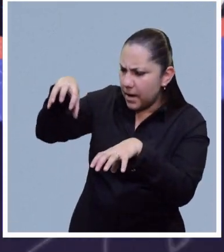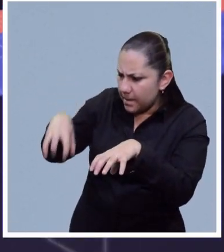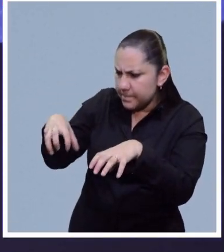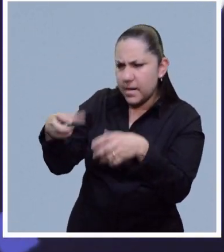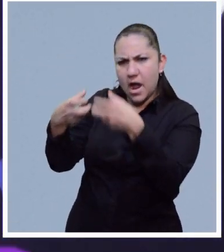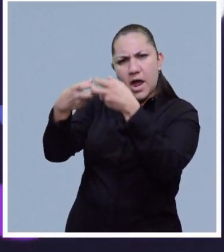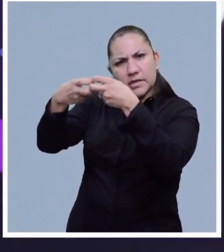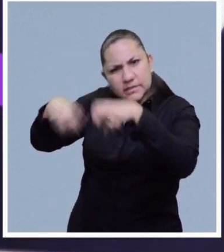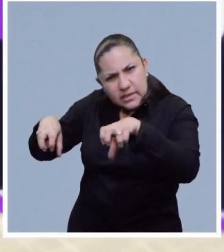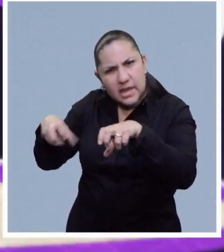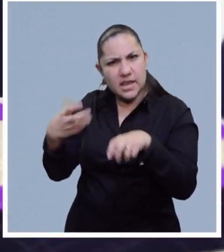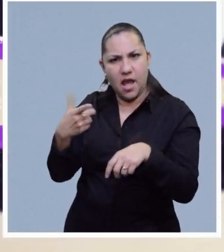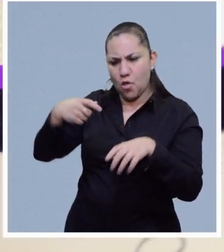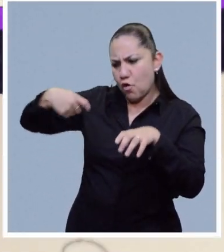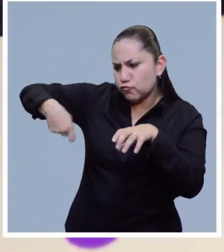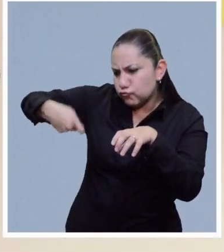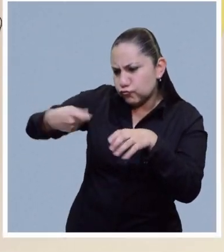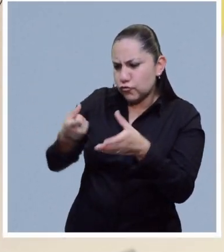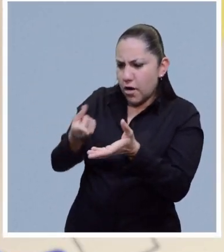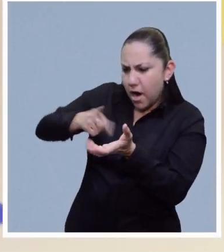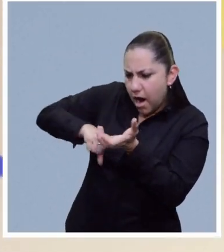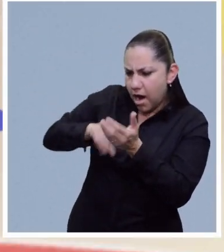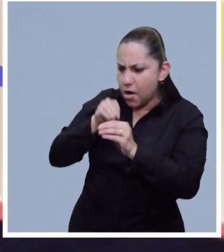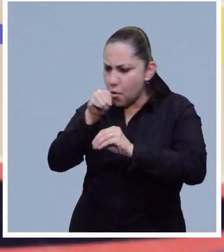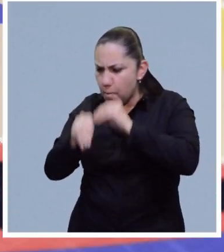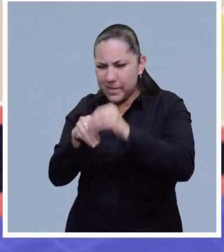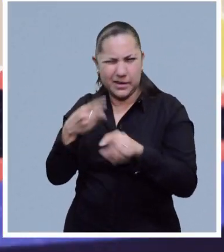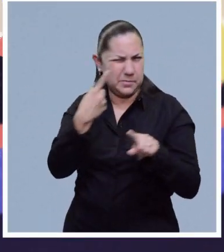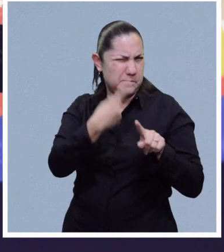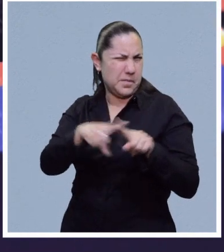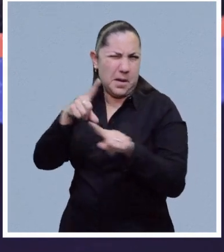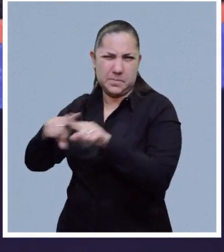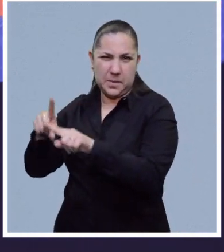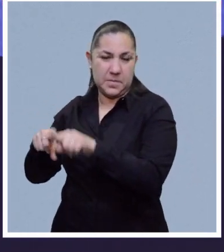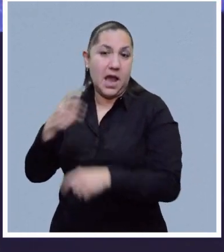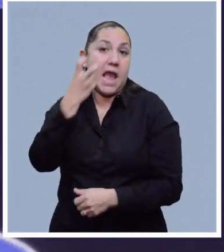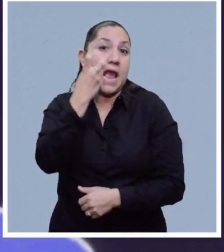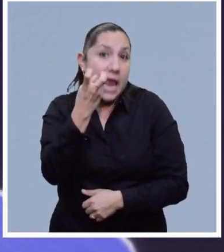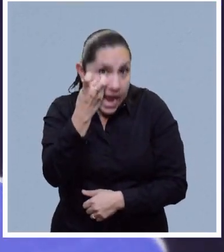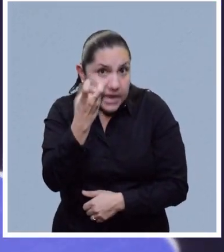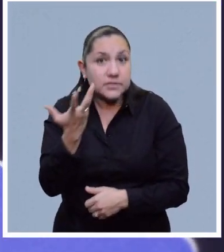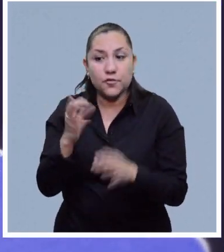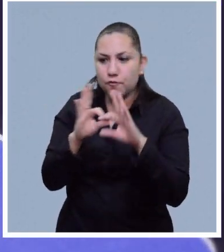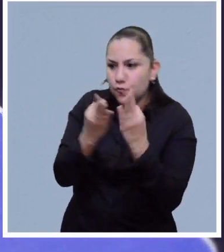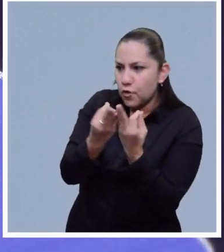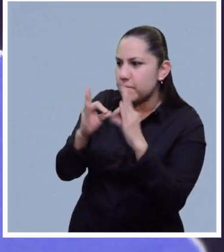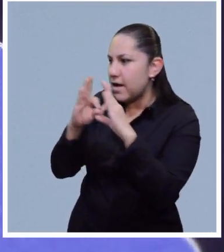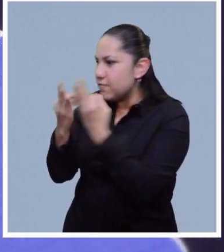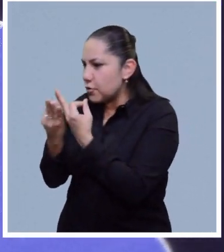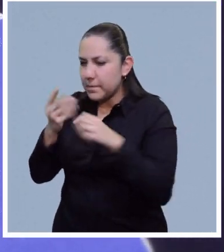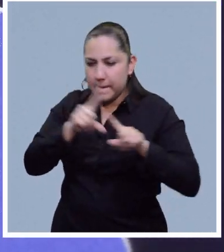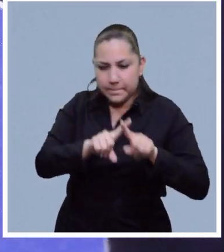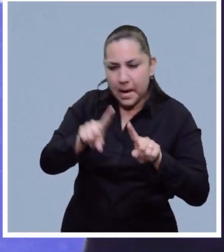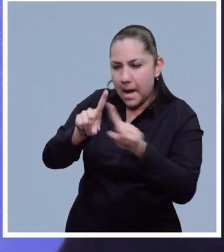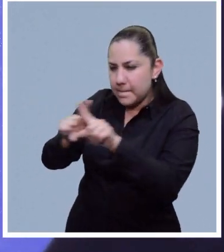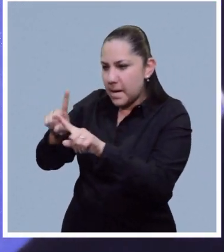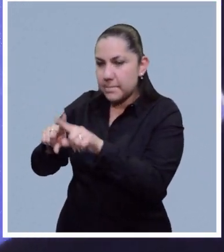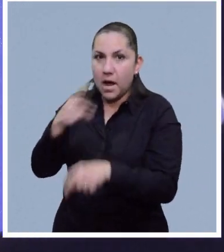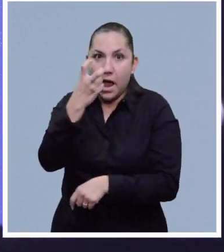rancheros o melet. La variedad en la preparación de este alimento es una de las razones por las cuales, en la despensa,